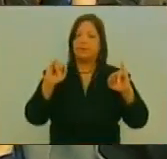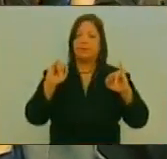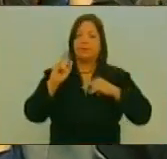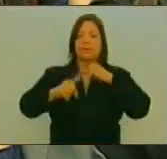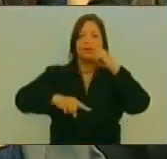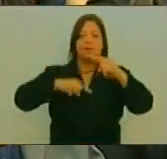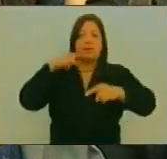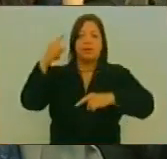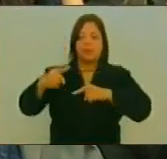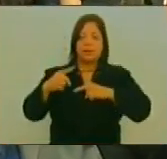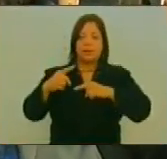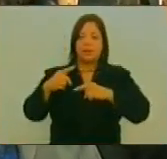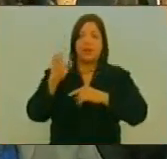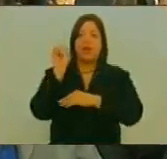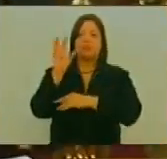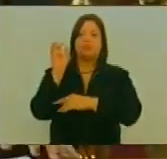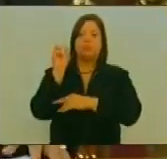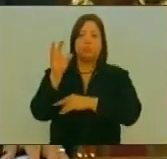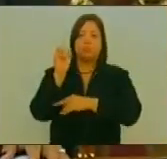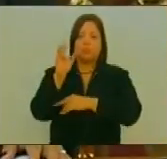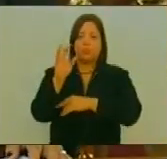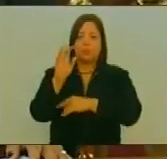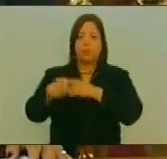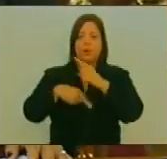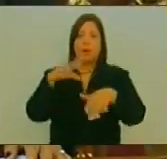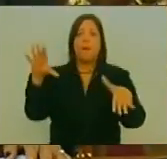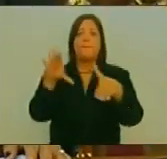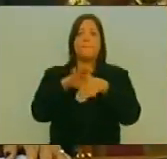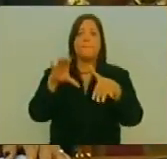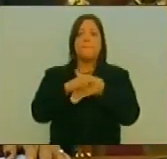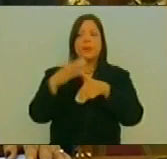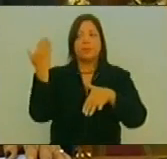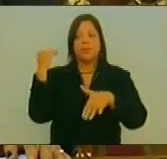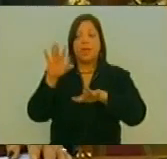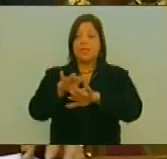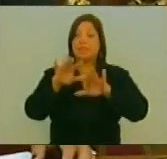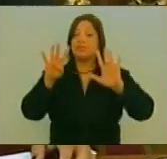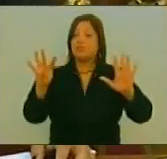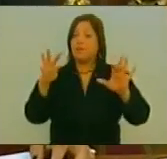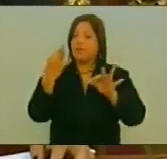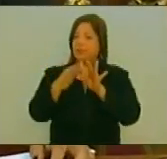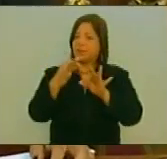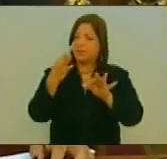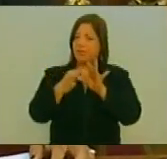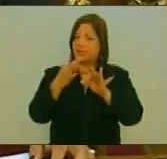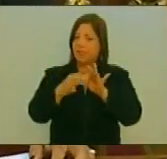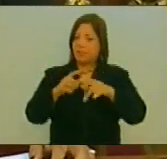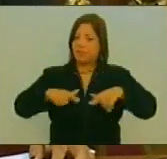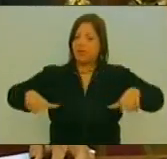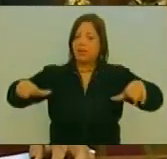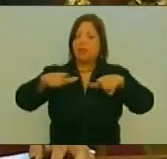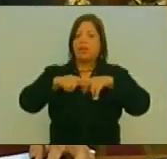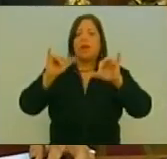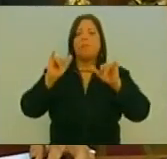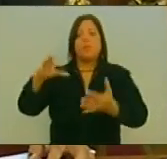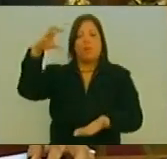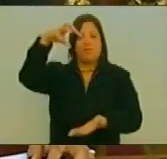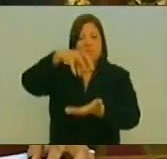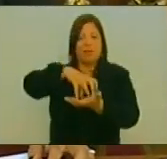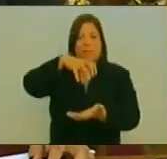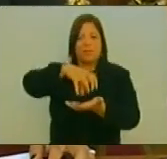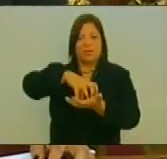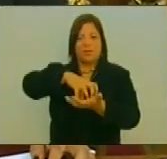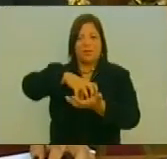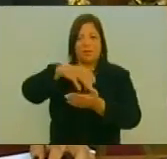Y Convocó Sesión Ordinaria Para El Día Martes 19 De Septiembre En El Palacio Federal Legislativo